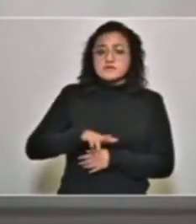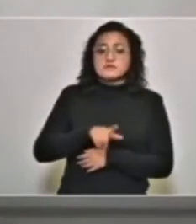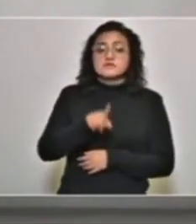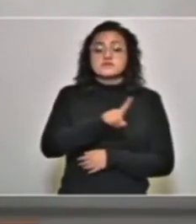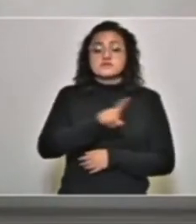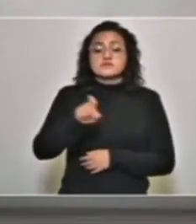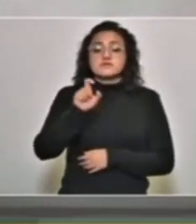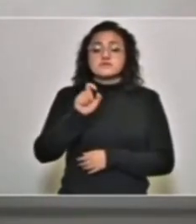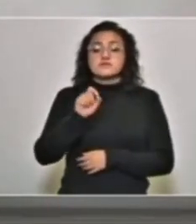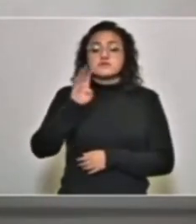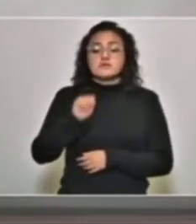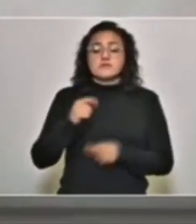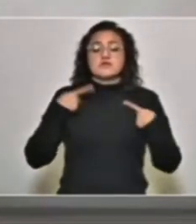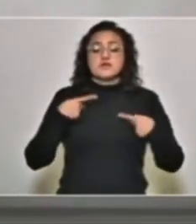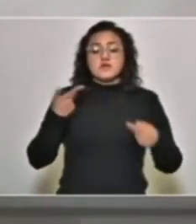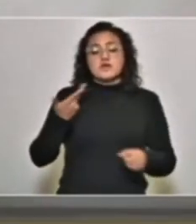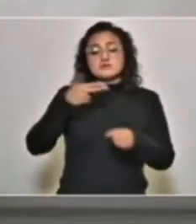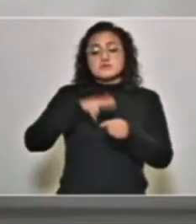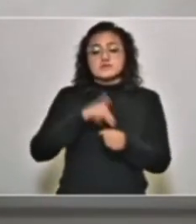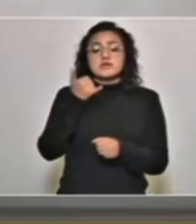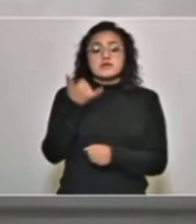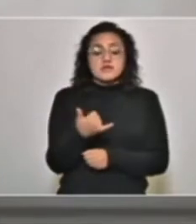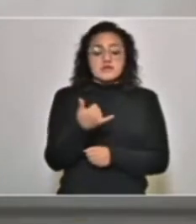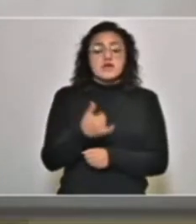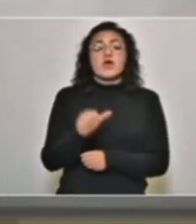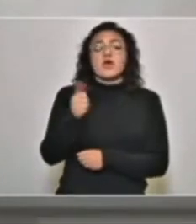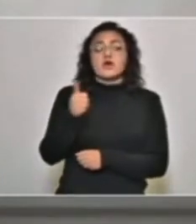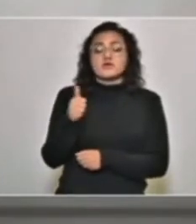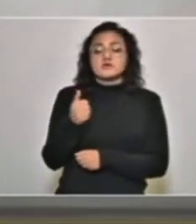tenemos 129 pacientes hospitalizados y 11 de ellos requieren de...